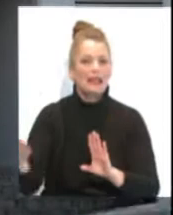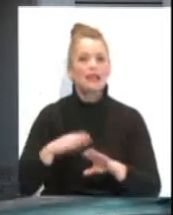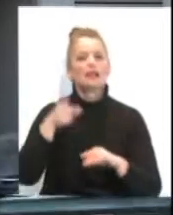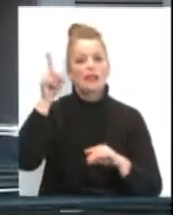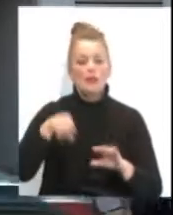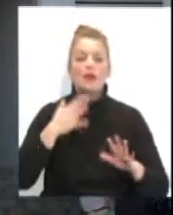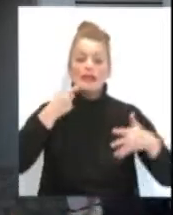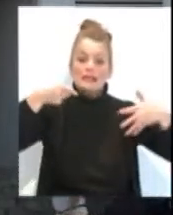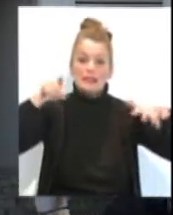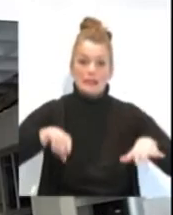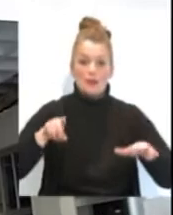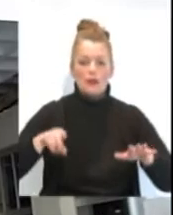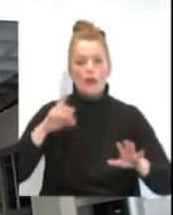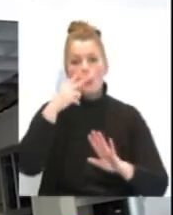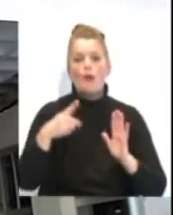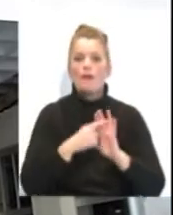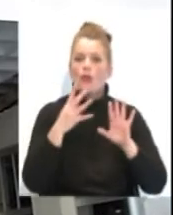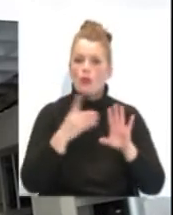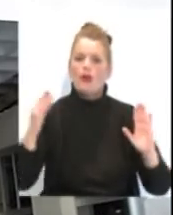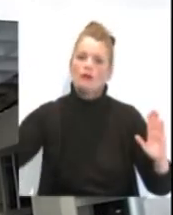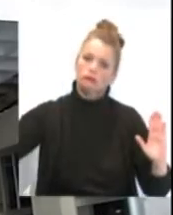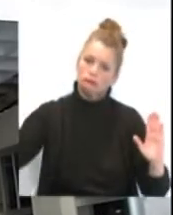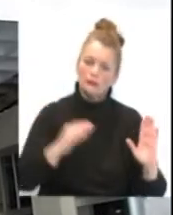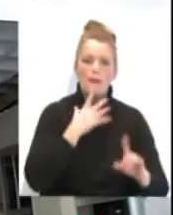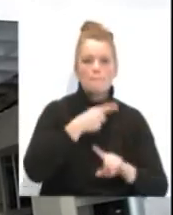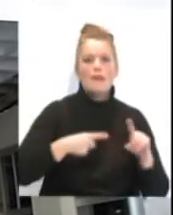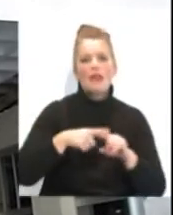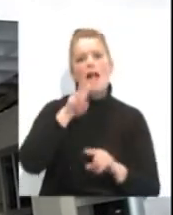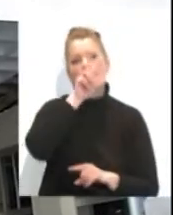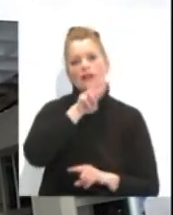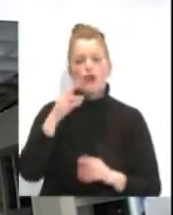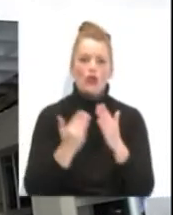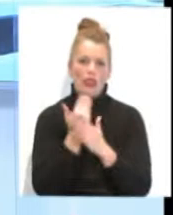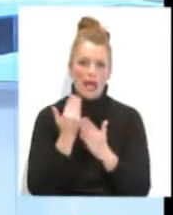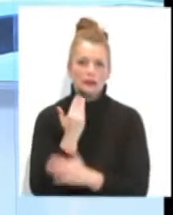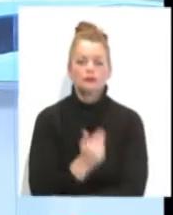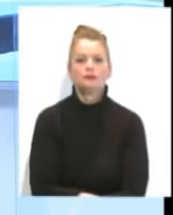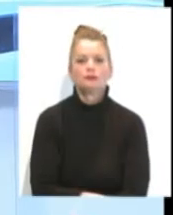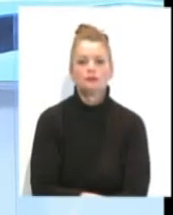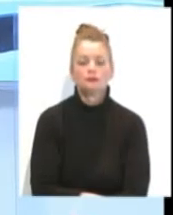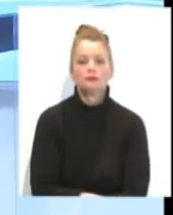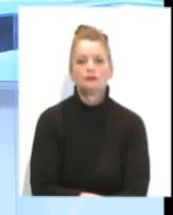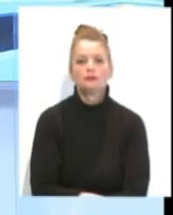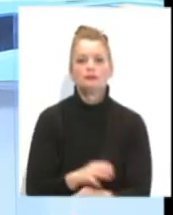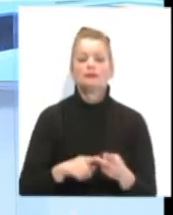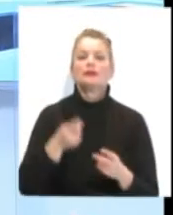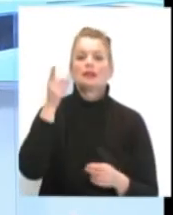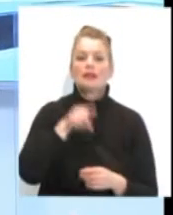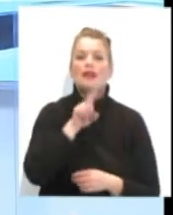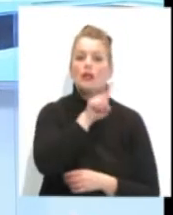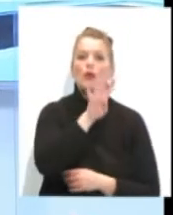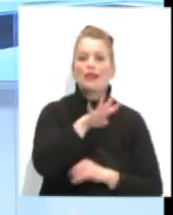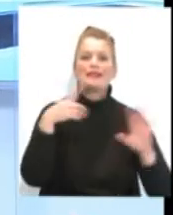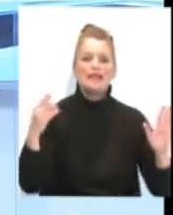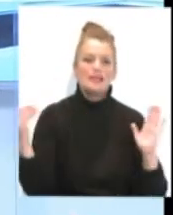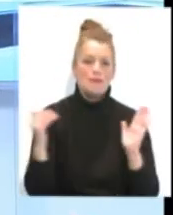en los seis primeros meses del 2019, en una media de 22 días. Y más de 146